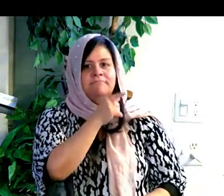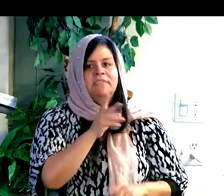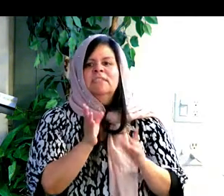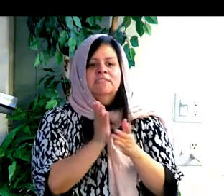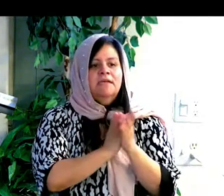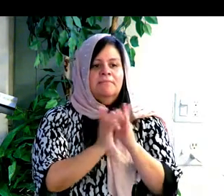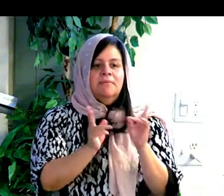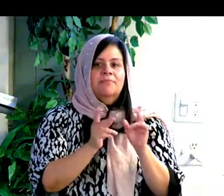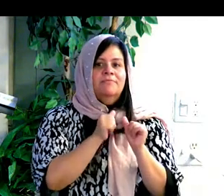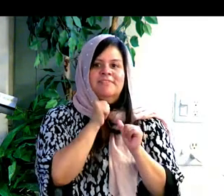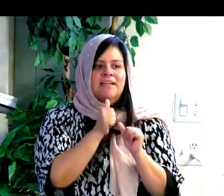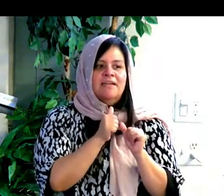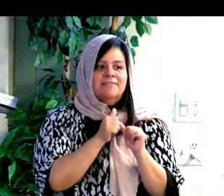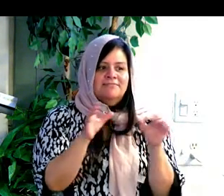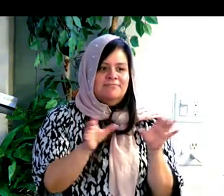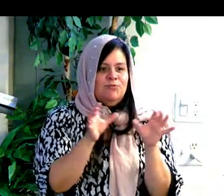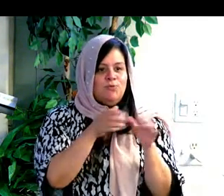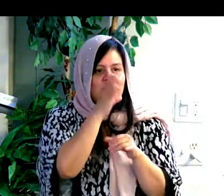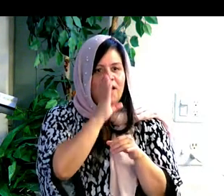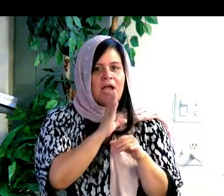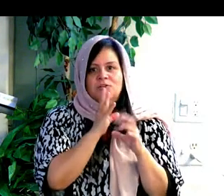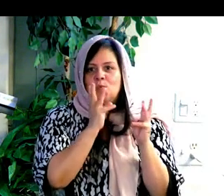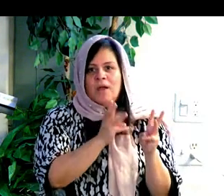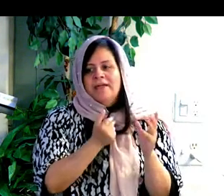las cosas que nosotros tenemos en este mundo.